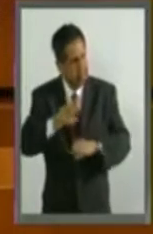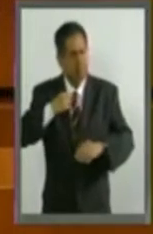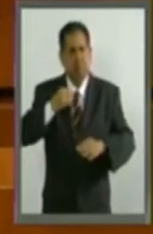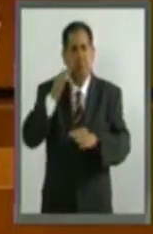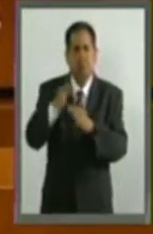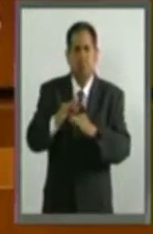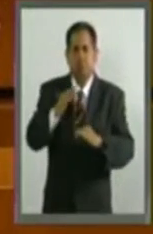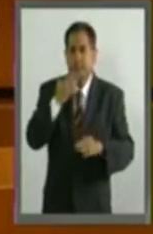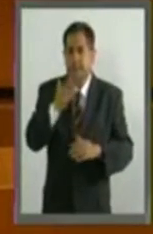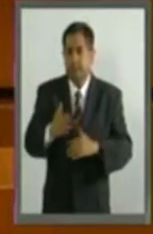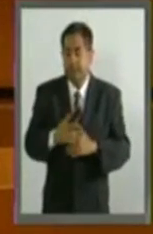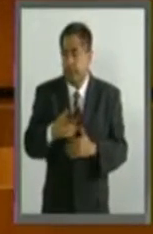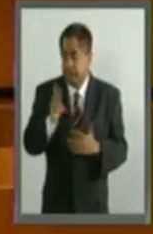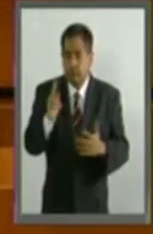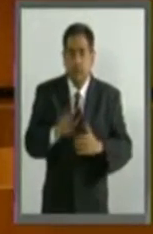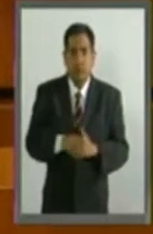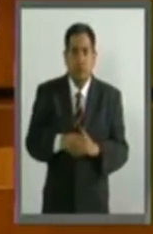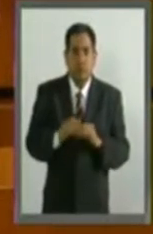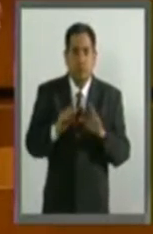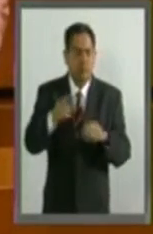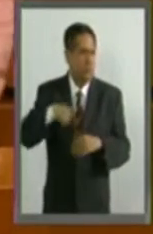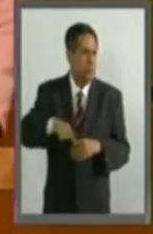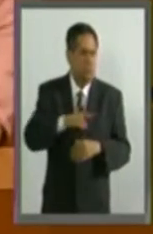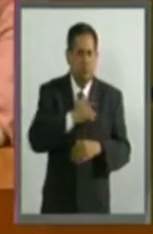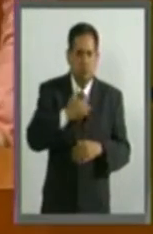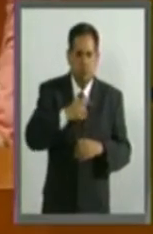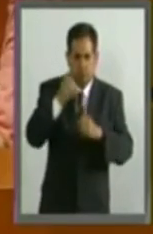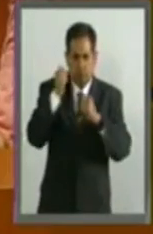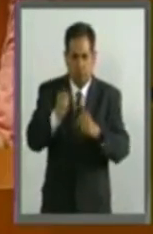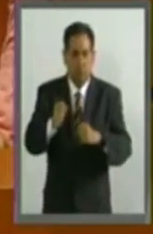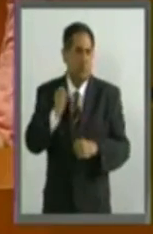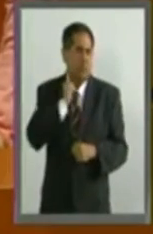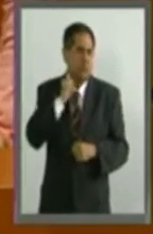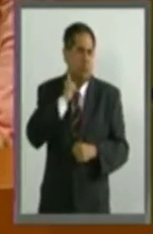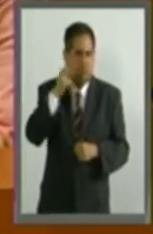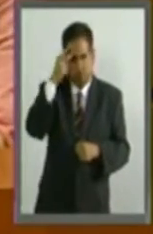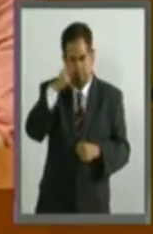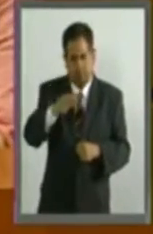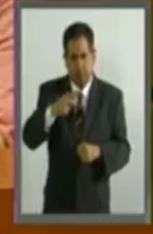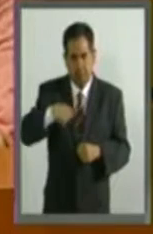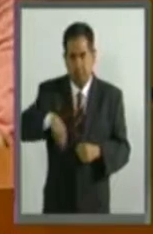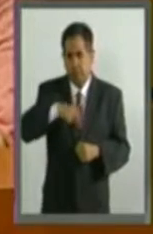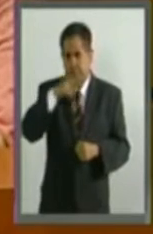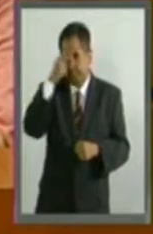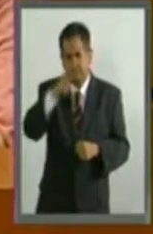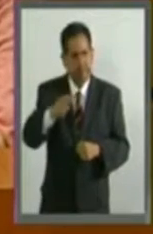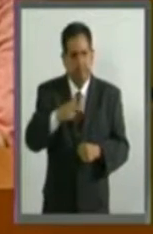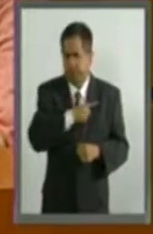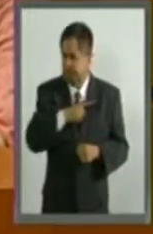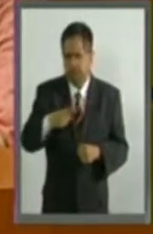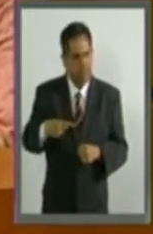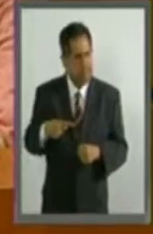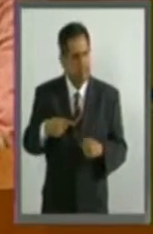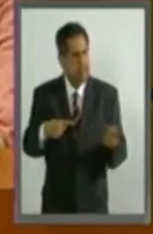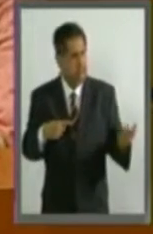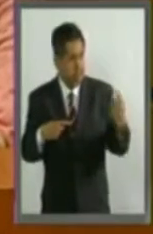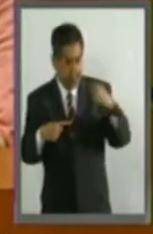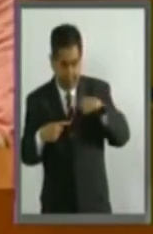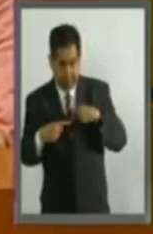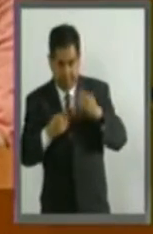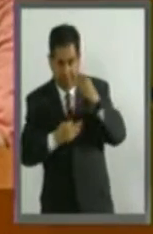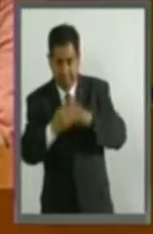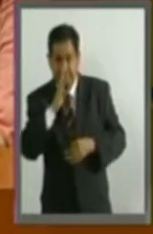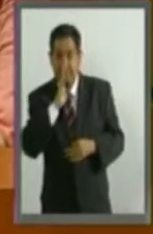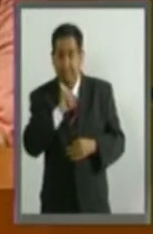Desde luego, estamos absolutamente seguros en el Senado de la República que México no merece ese